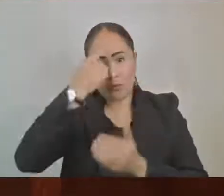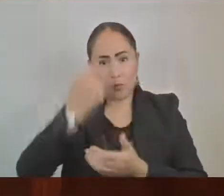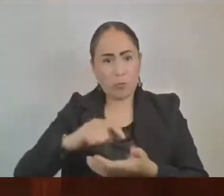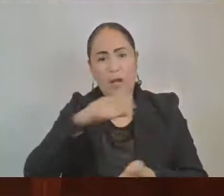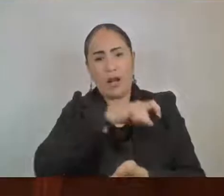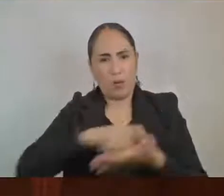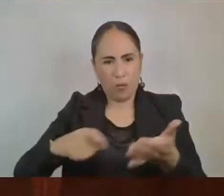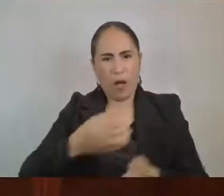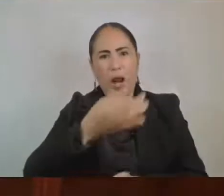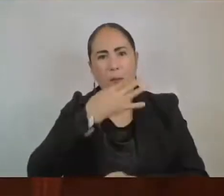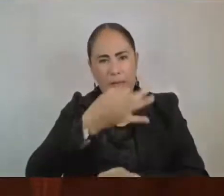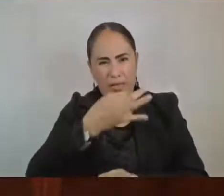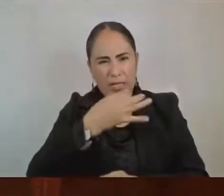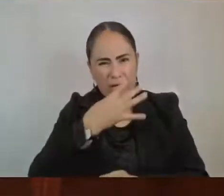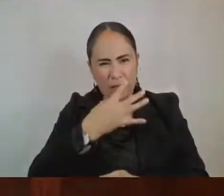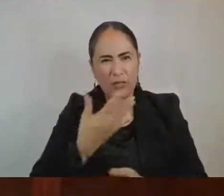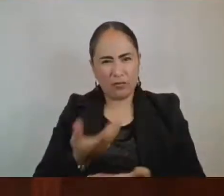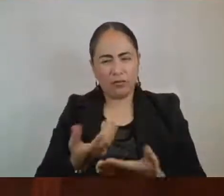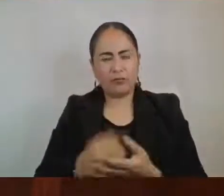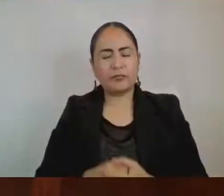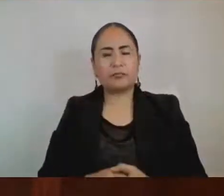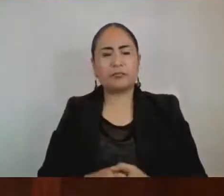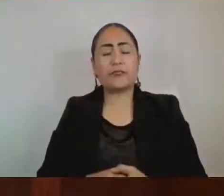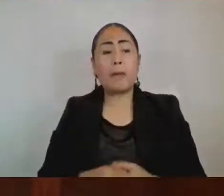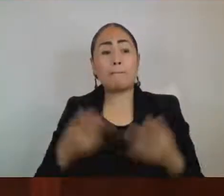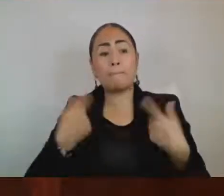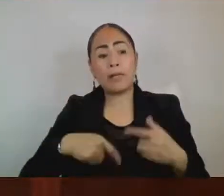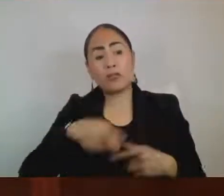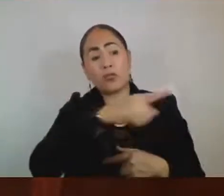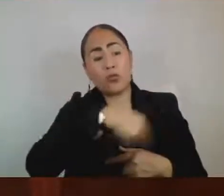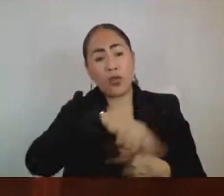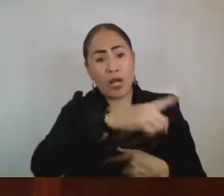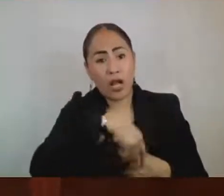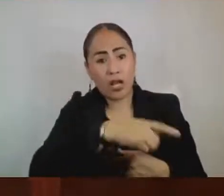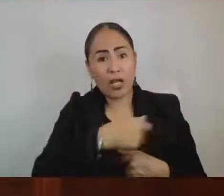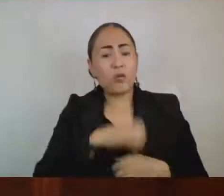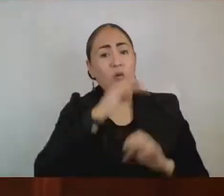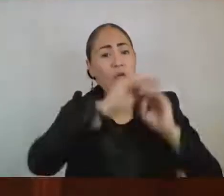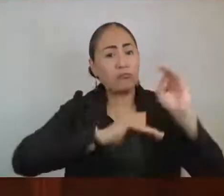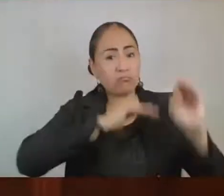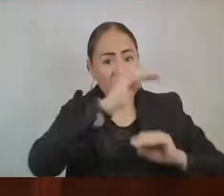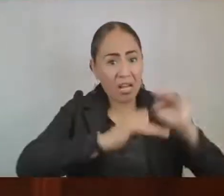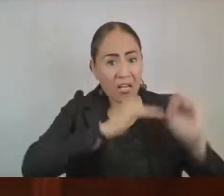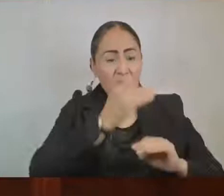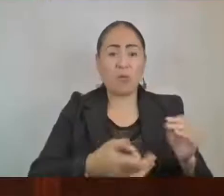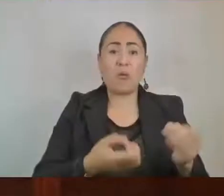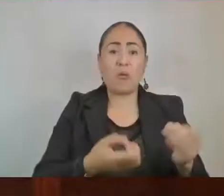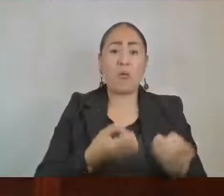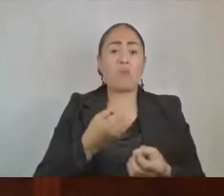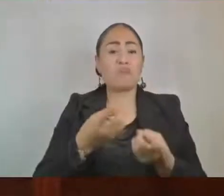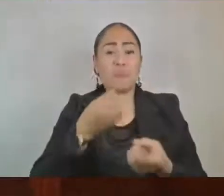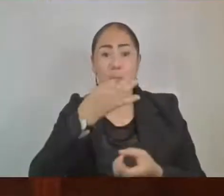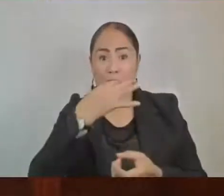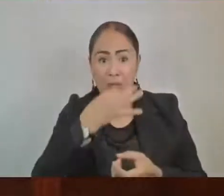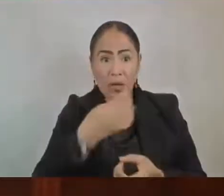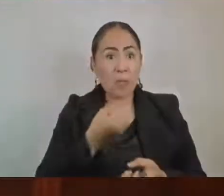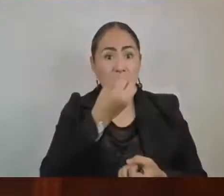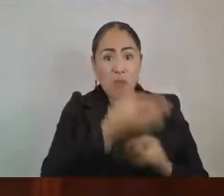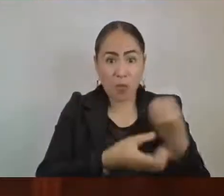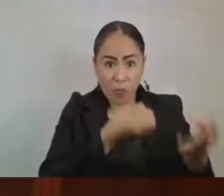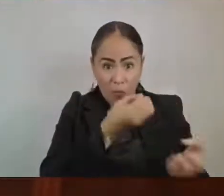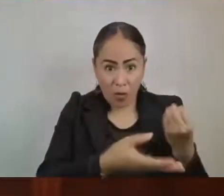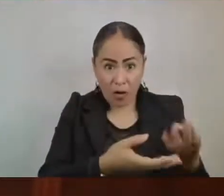básico, los derechos habientes siguen sin percibir una mejora en la adquisición en medicamentos de las farmacias del ICEMIN.